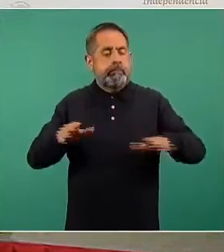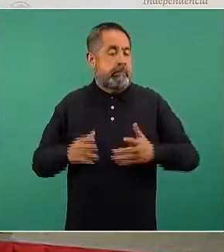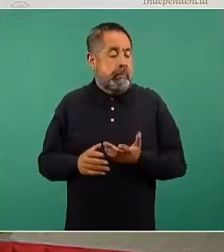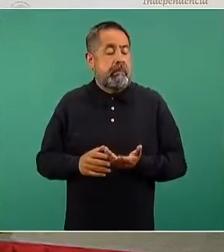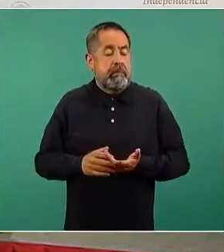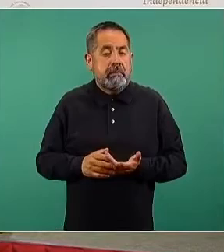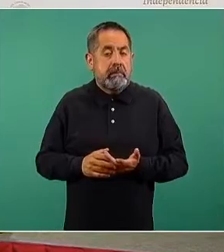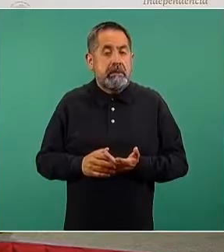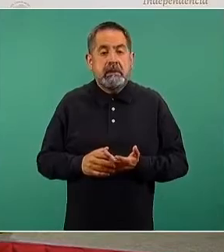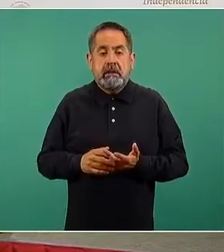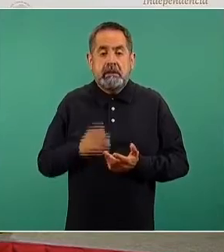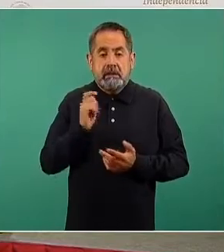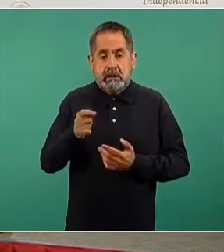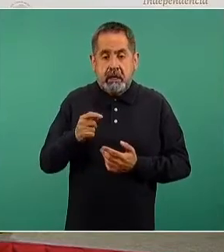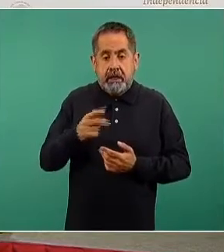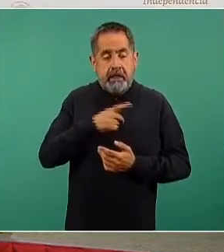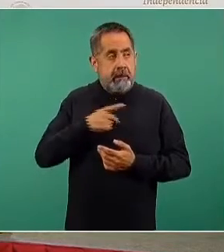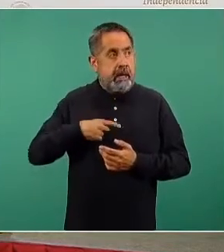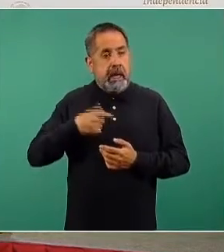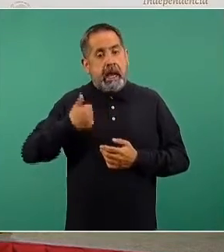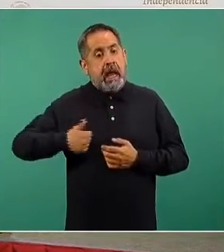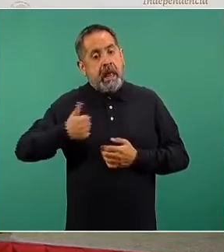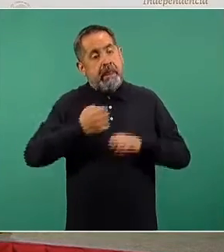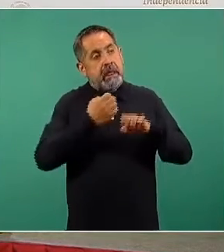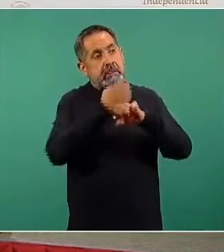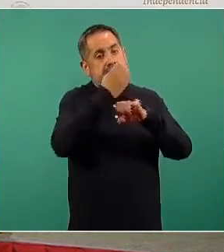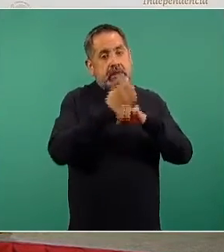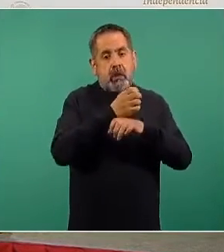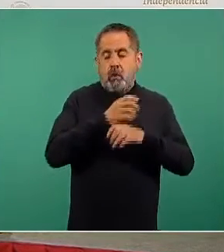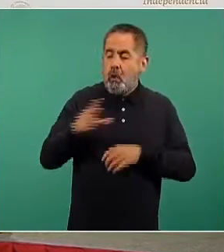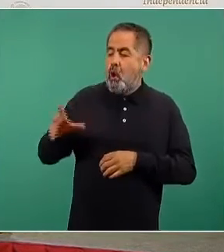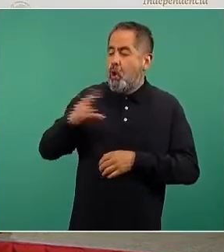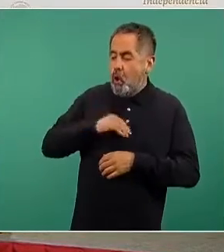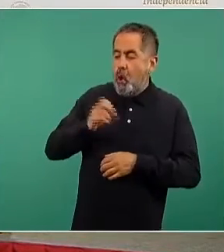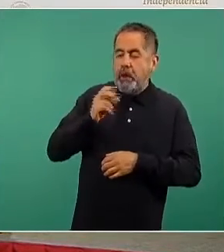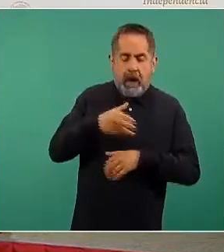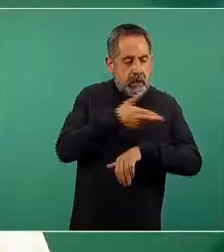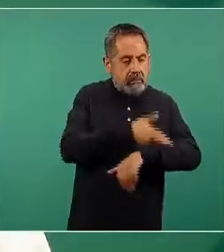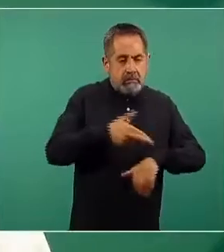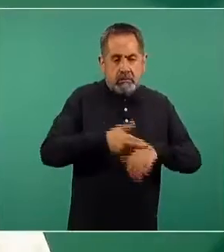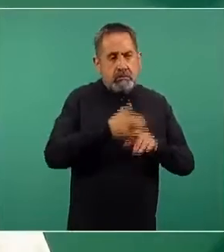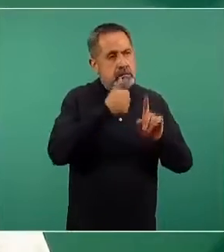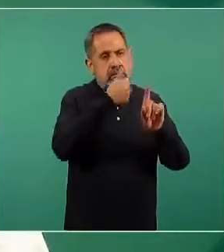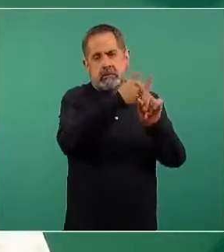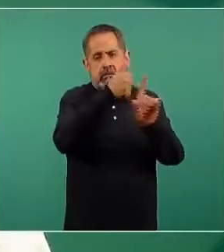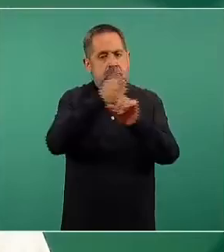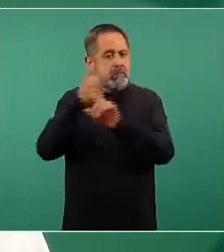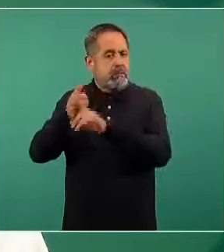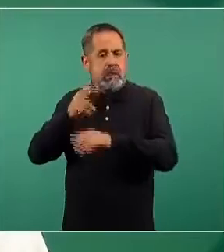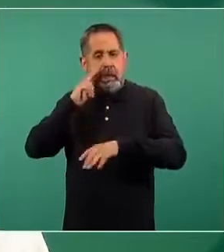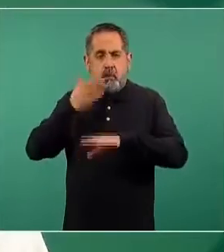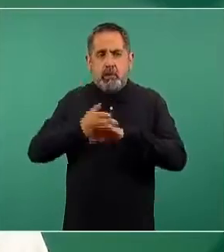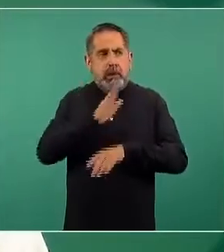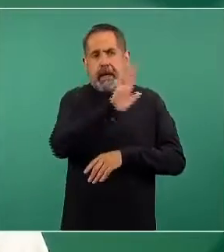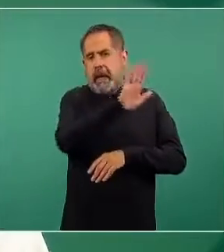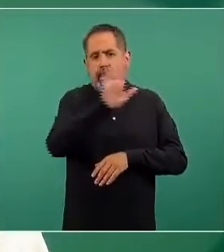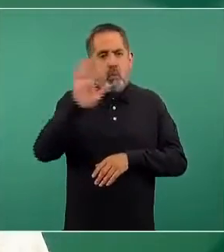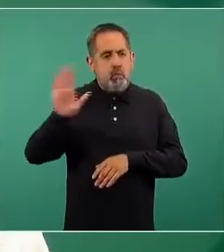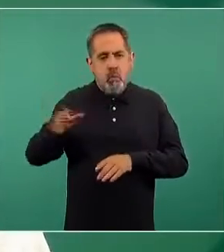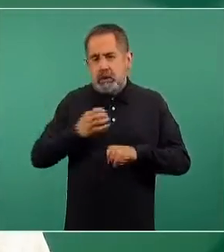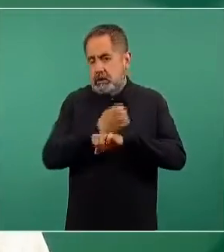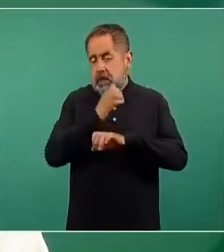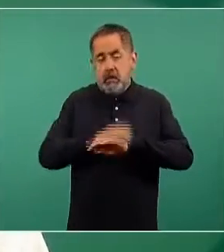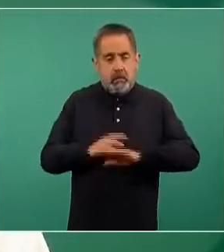ser aplicados por la Autoridad Sanitaria Estatal. Esta es una responsabilidad de los gobiernos